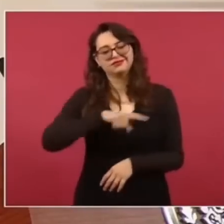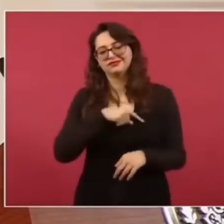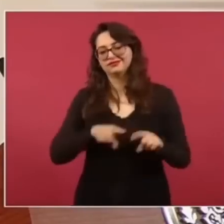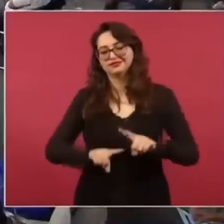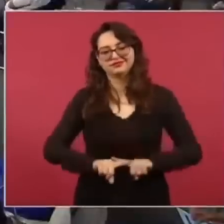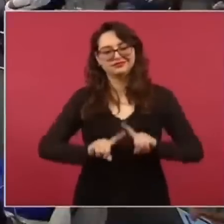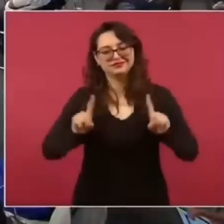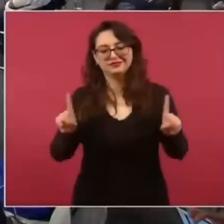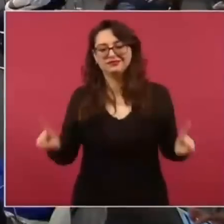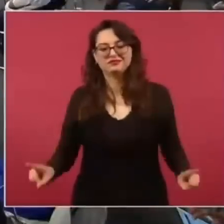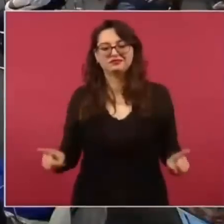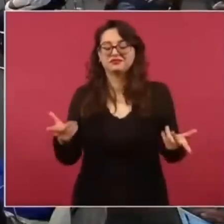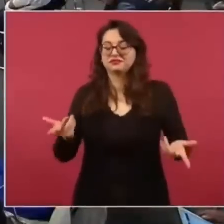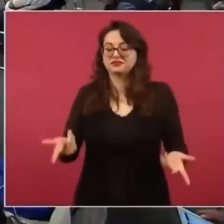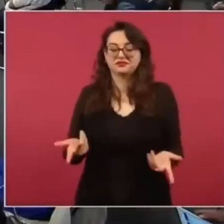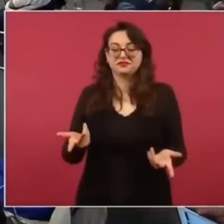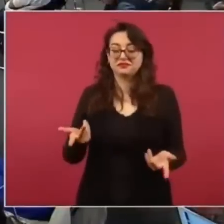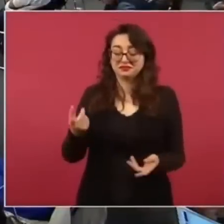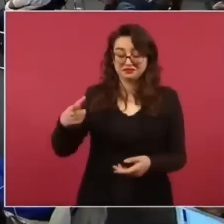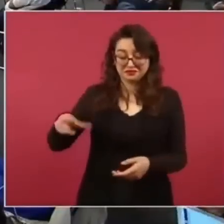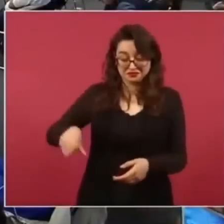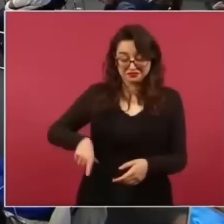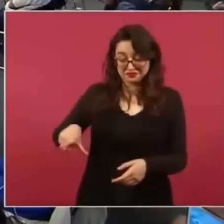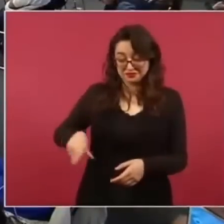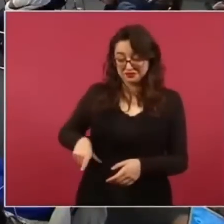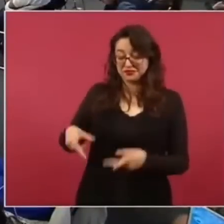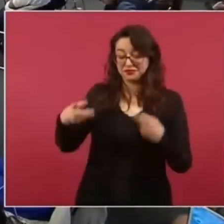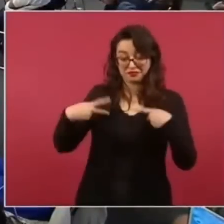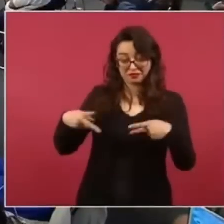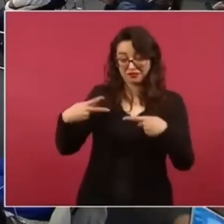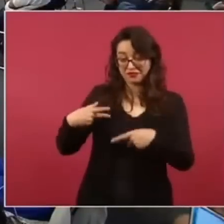Nosotros no desaparecemos a personas.